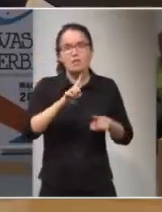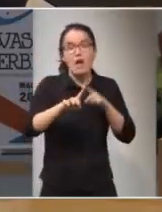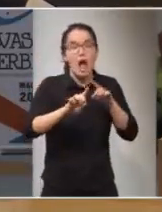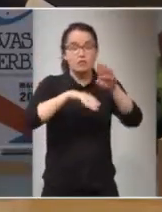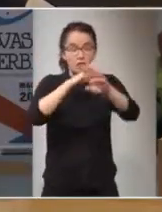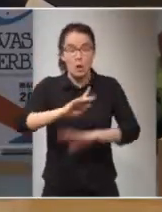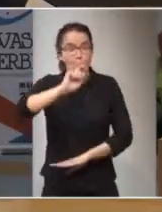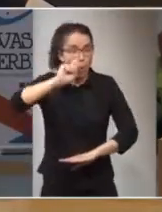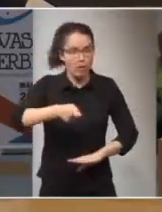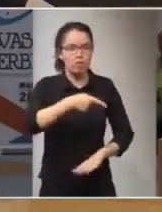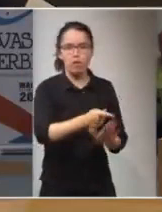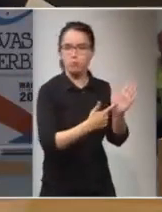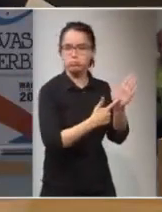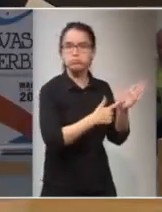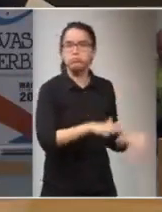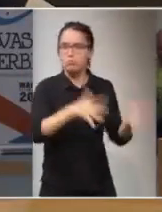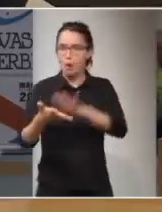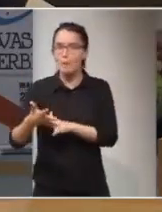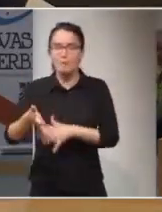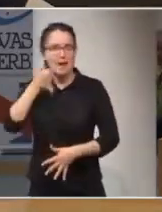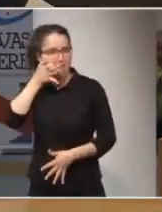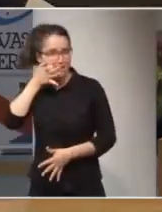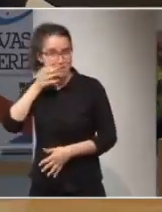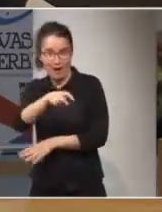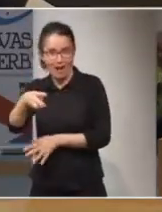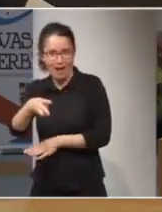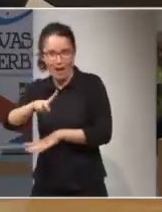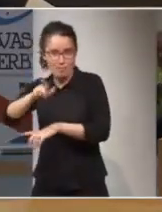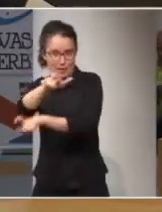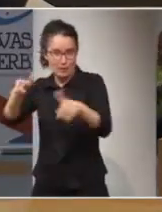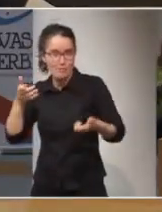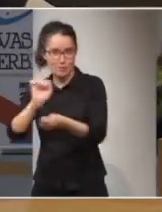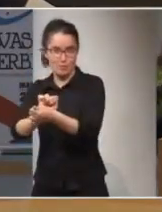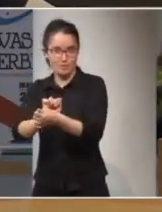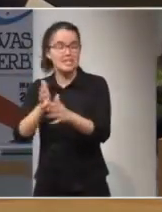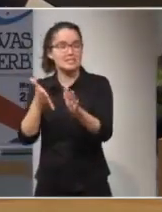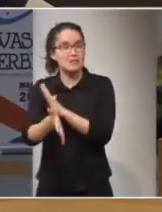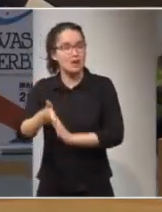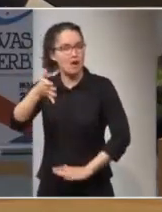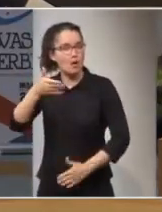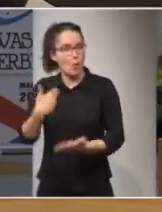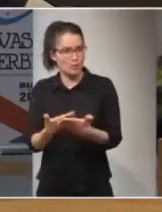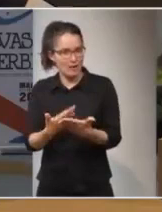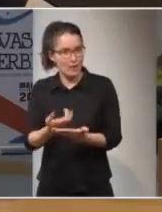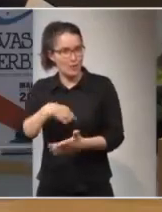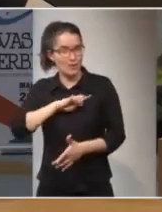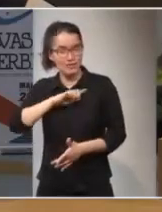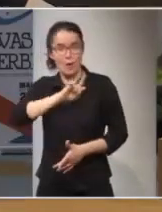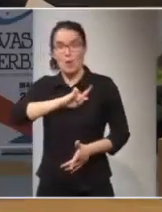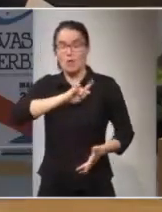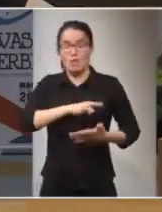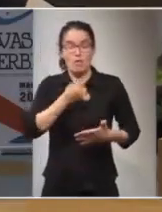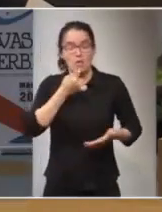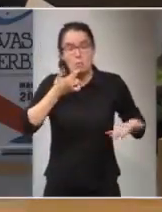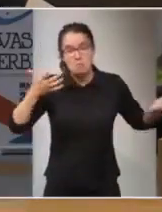activar este mecanismo y que generara resultados. Es decir, justificaba nuestra conciencia diciendo